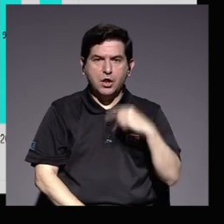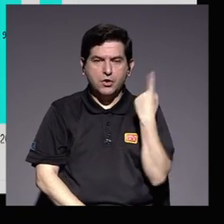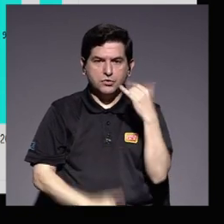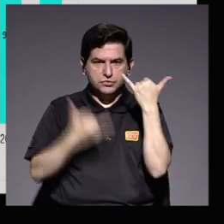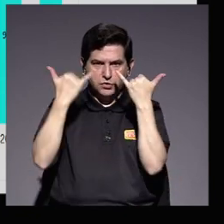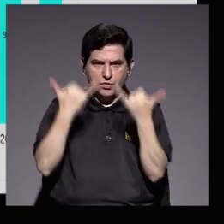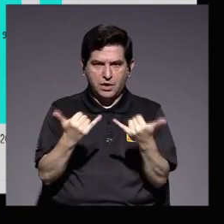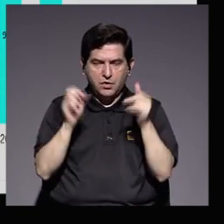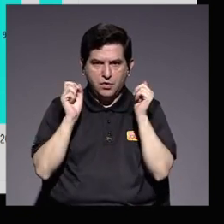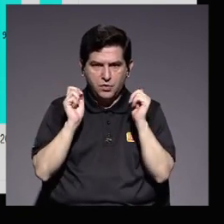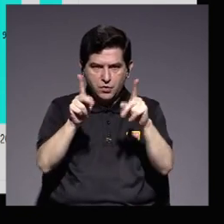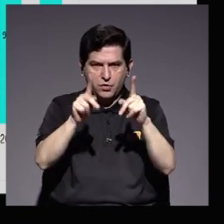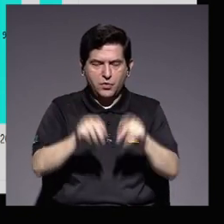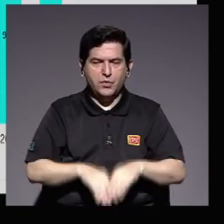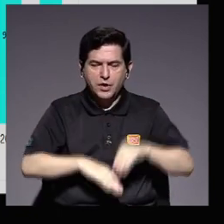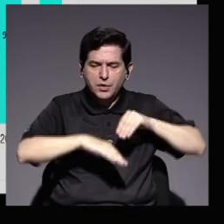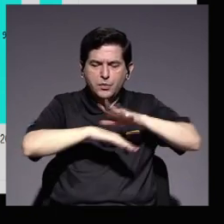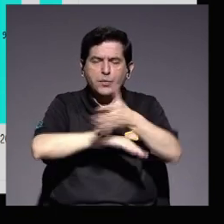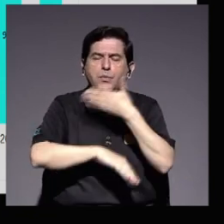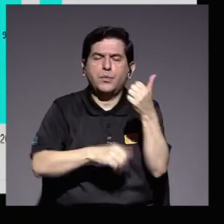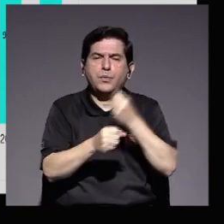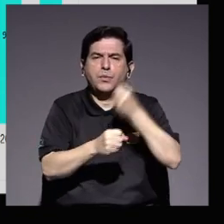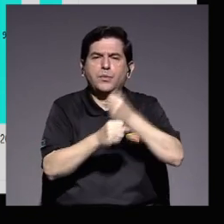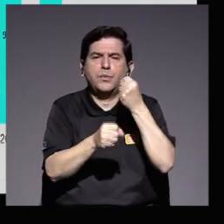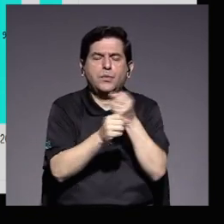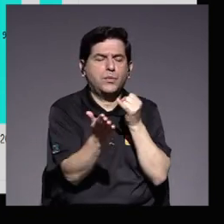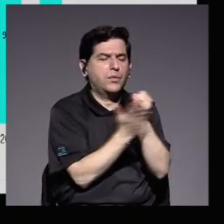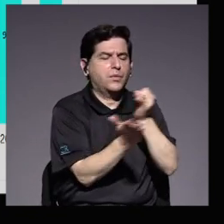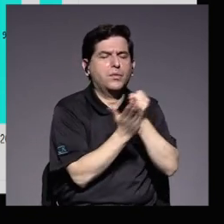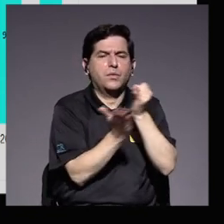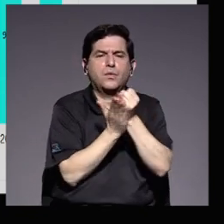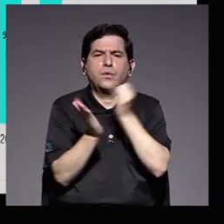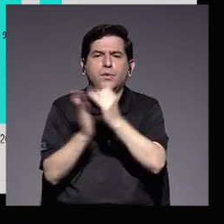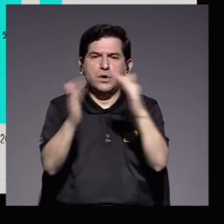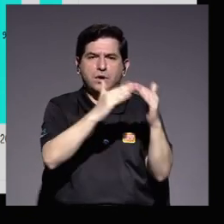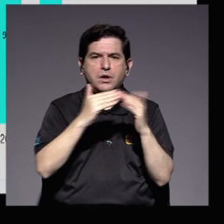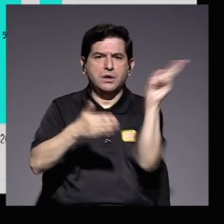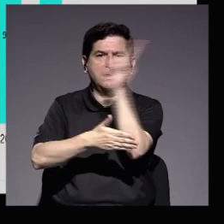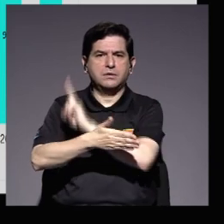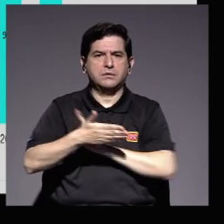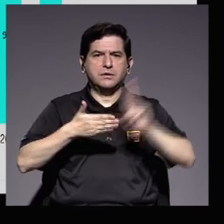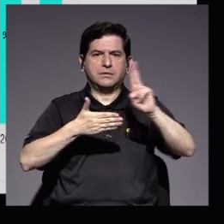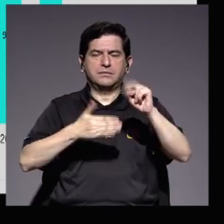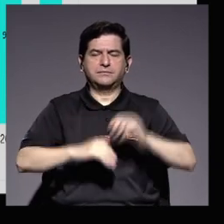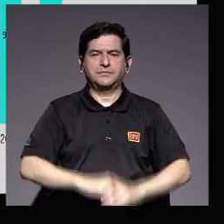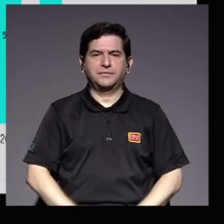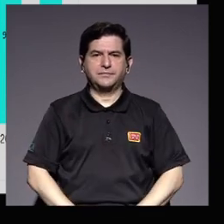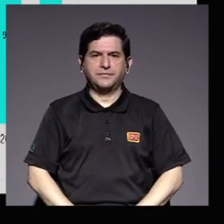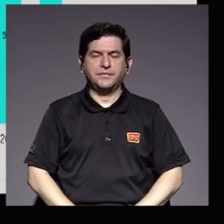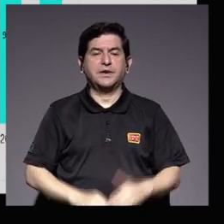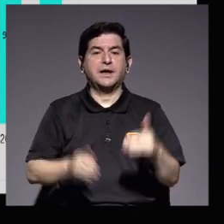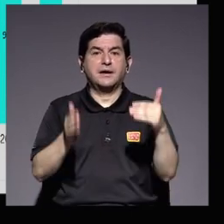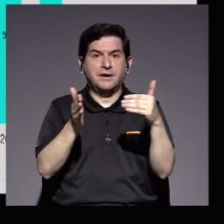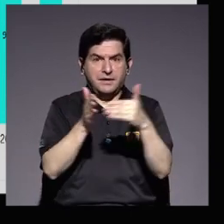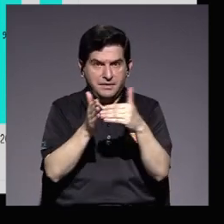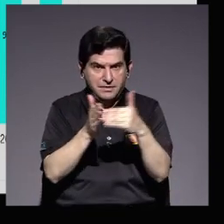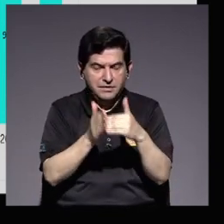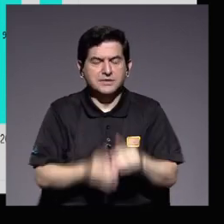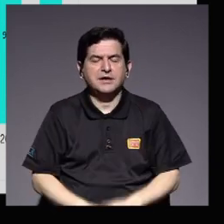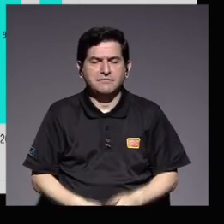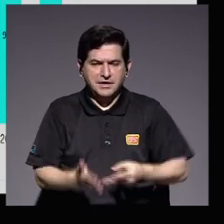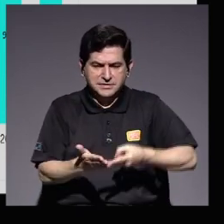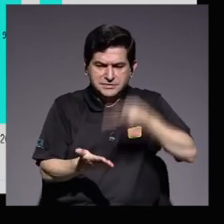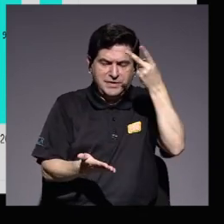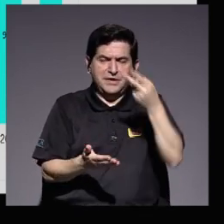esto ha brindado la posibilidad de orientar mejor los esfuerzos de la investigación de la comunidad universitaria, sino que ha vuelto más significativos y